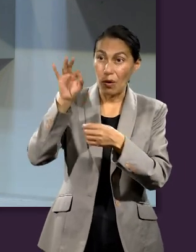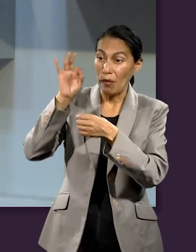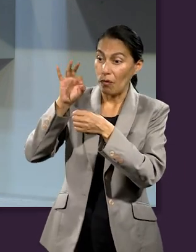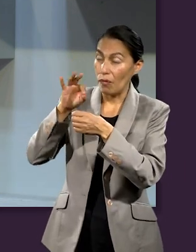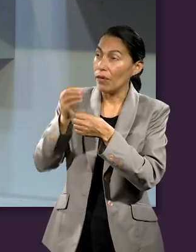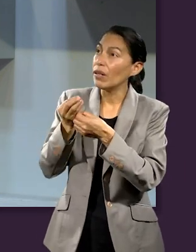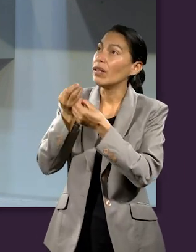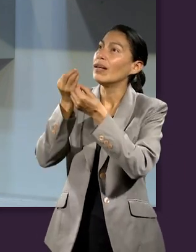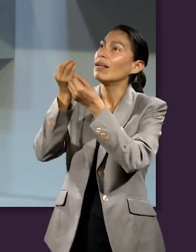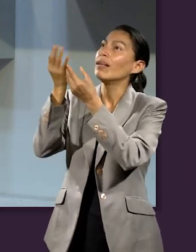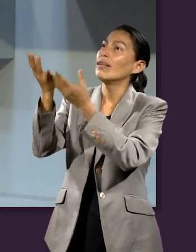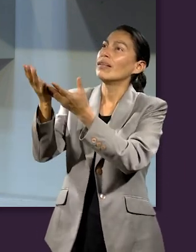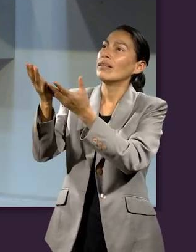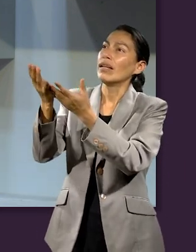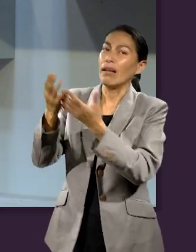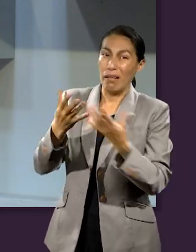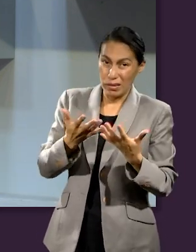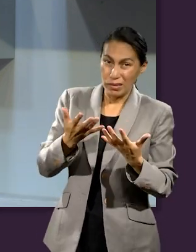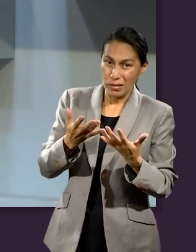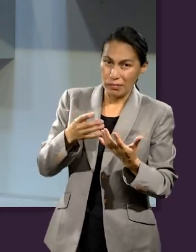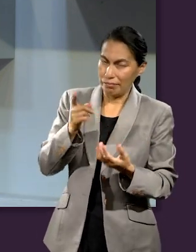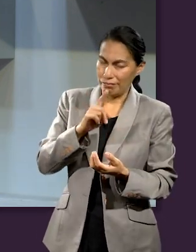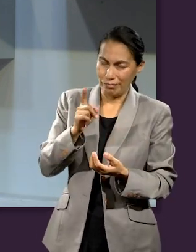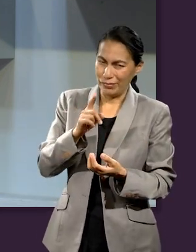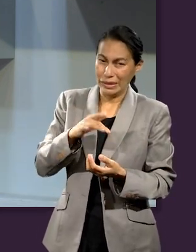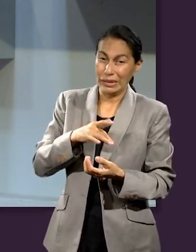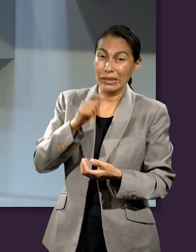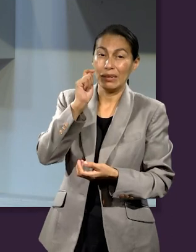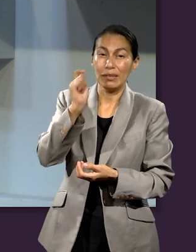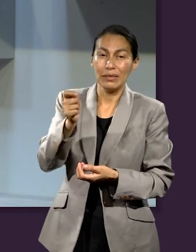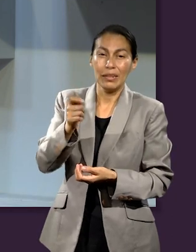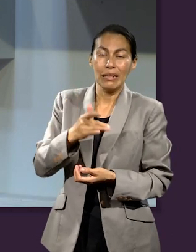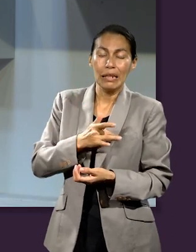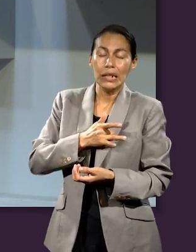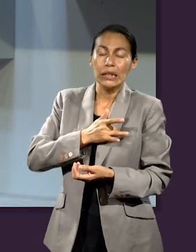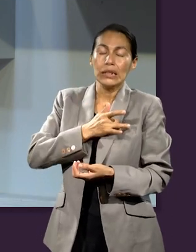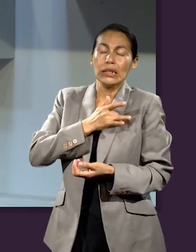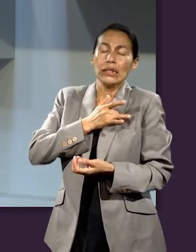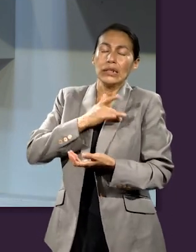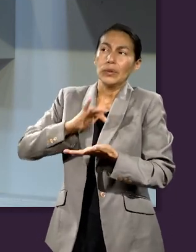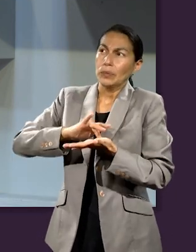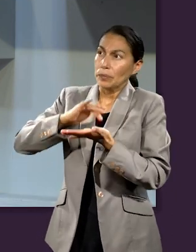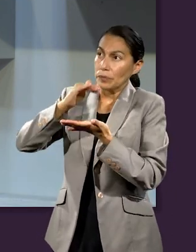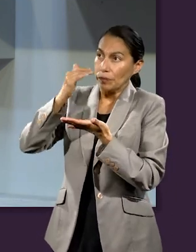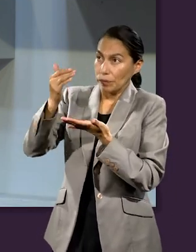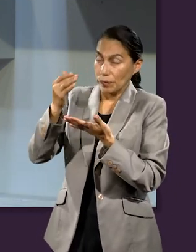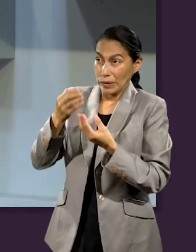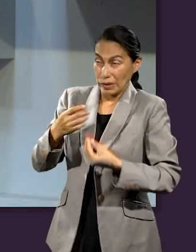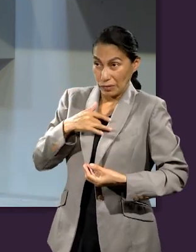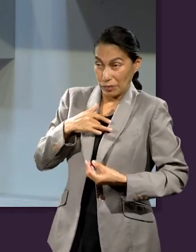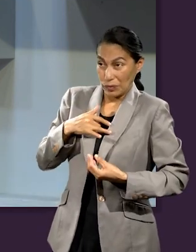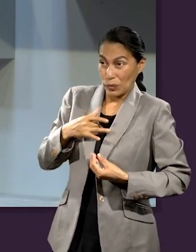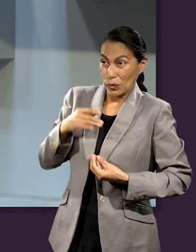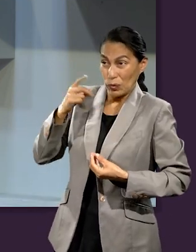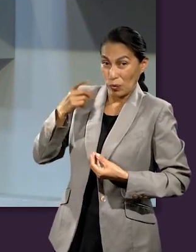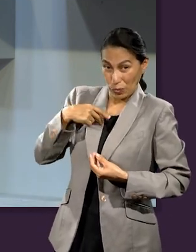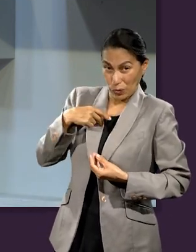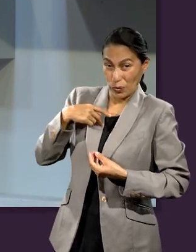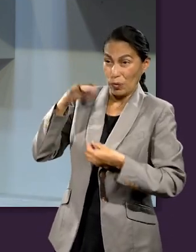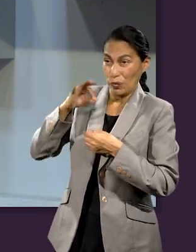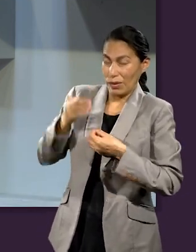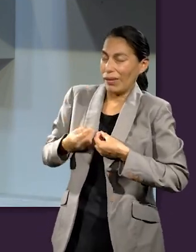Ofrendar representa la disposición que tú tienes para ser la ofrenda misma del Señor Jesucristo. Tú eres la ofrenda.